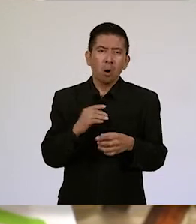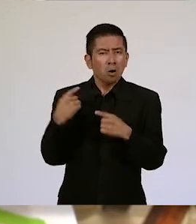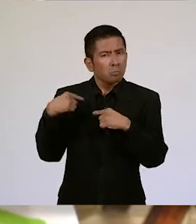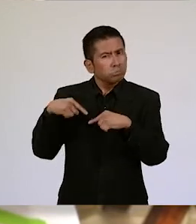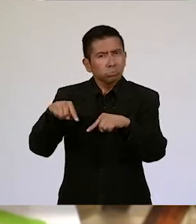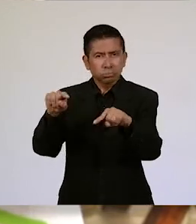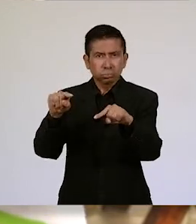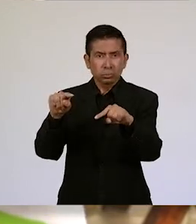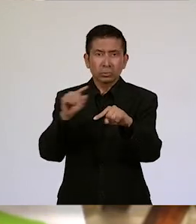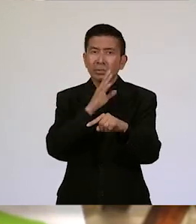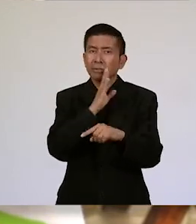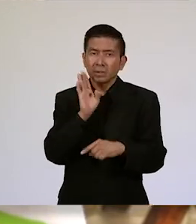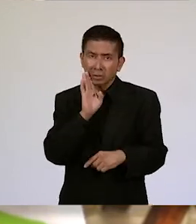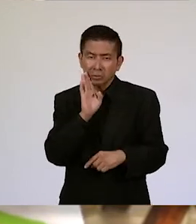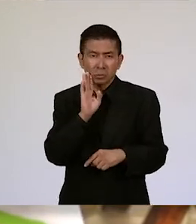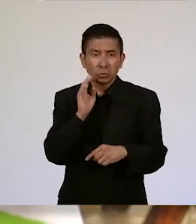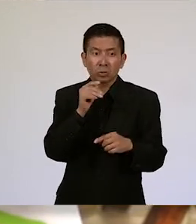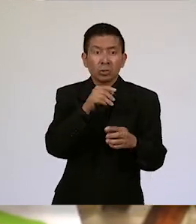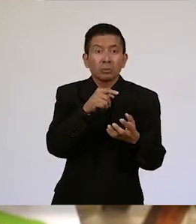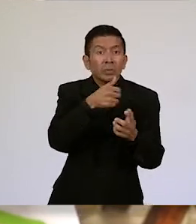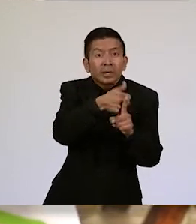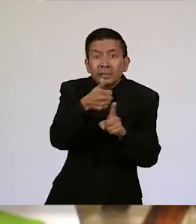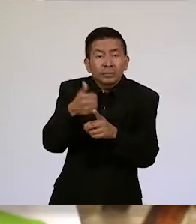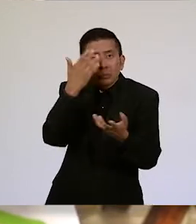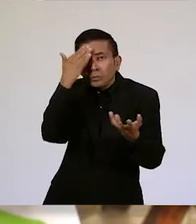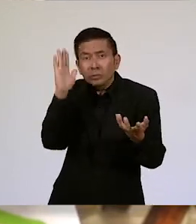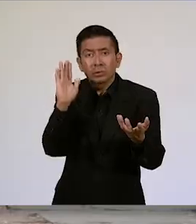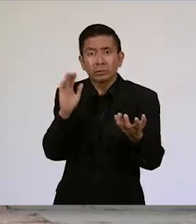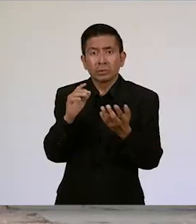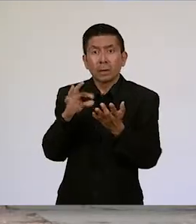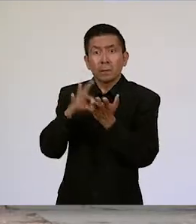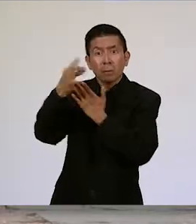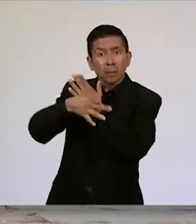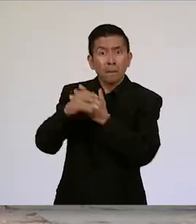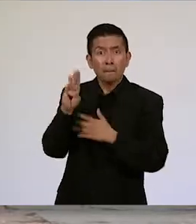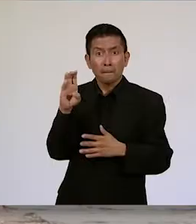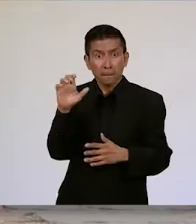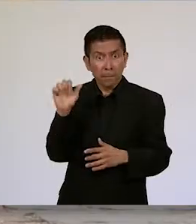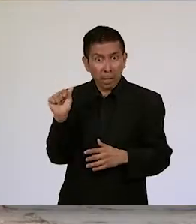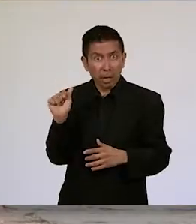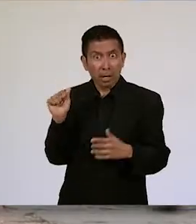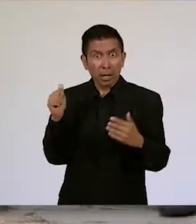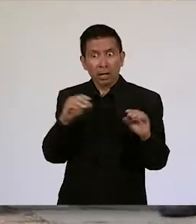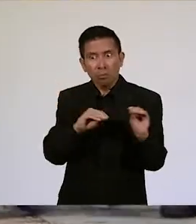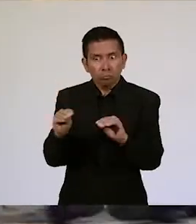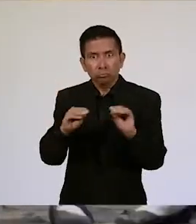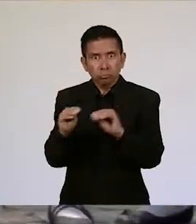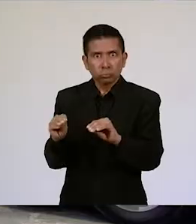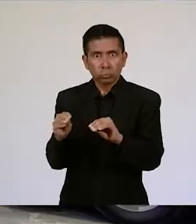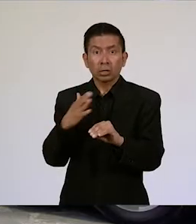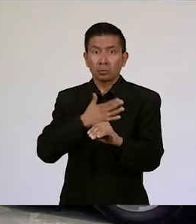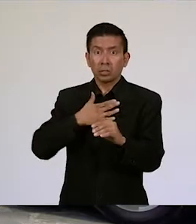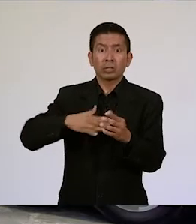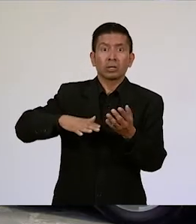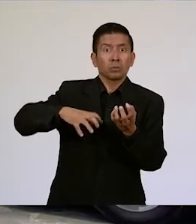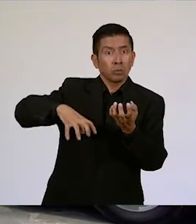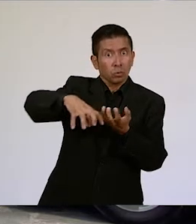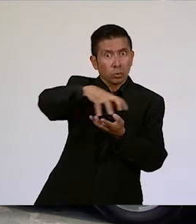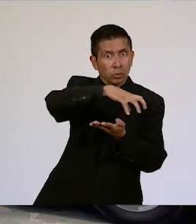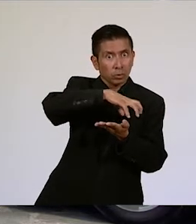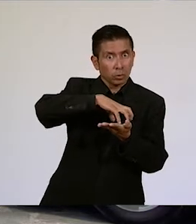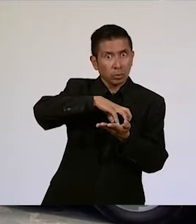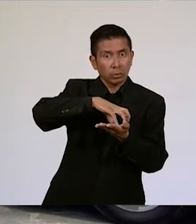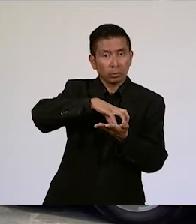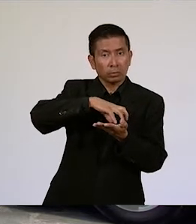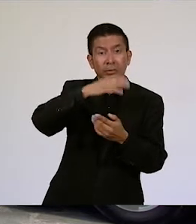media y a veces no tienen conocimiento de programa de becas que se está desarrollando en mi municipio. A